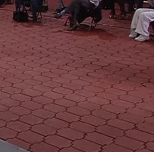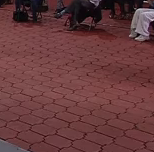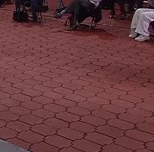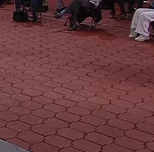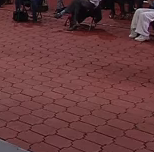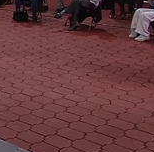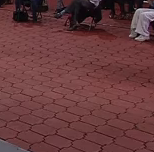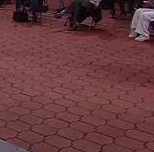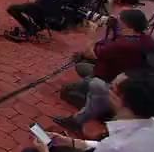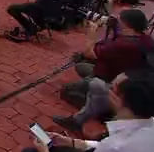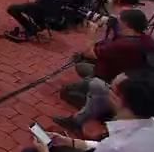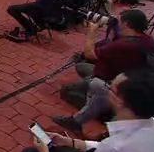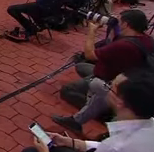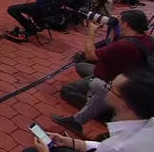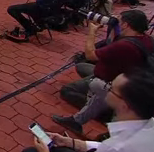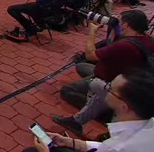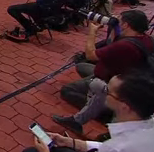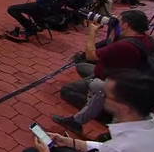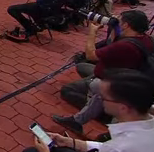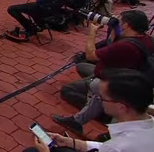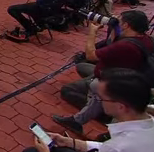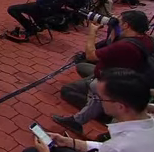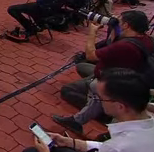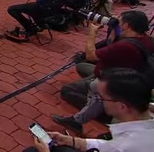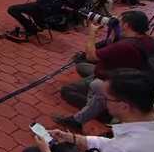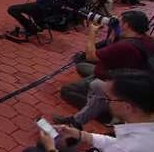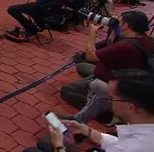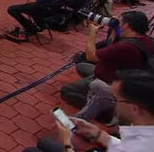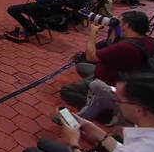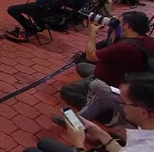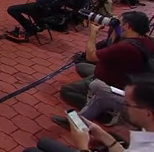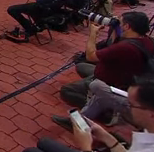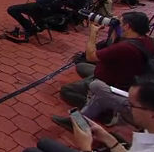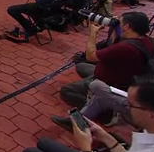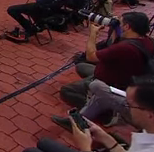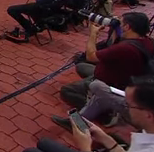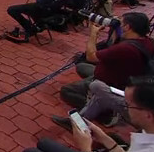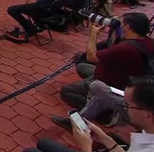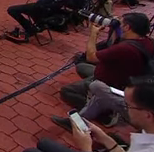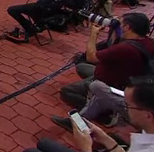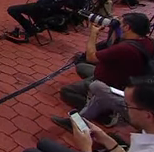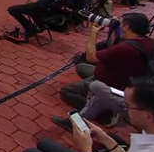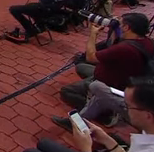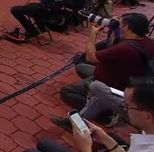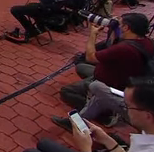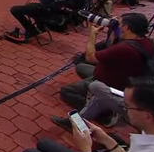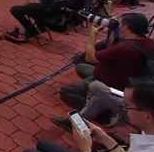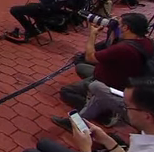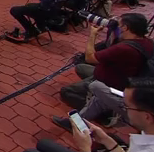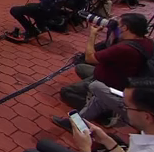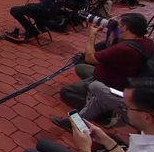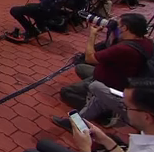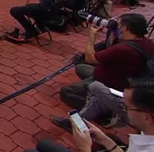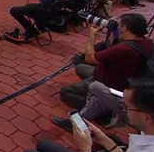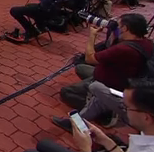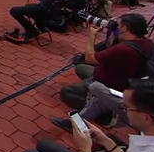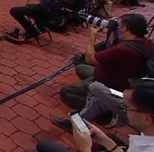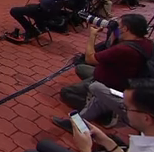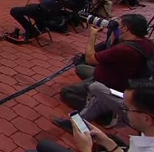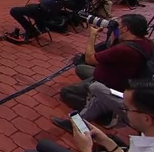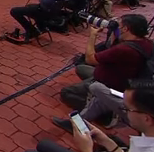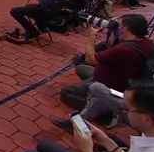que repito, llevamos buenas relaciones y estamos trabajando de manera coordinada.